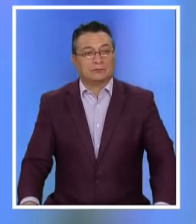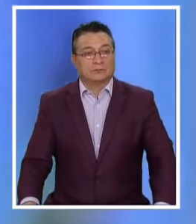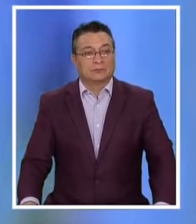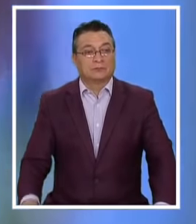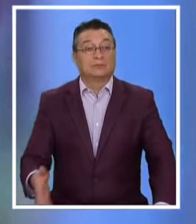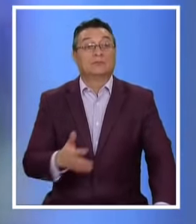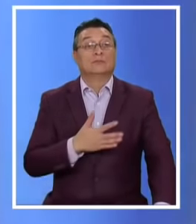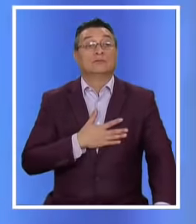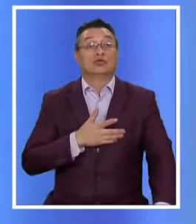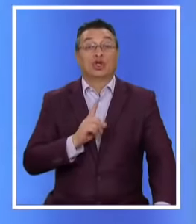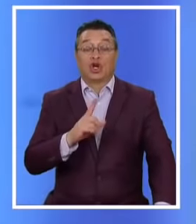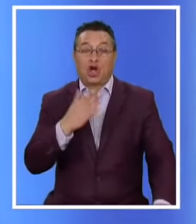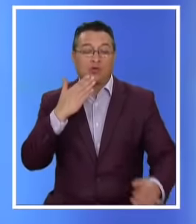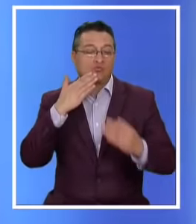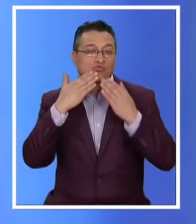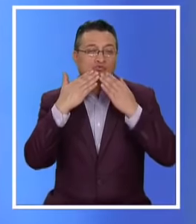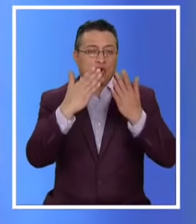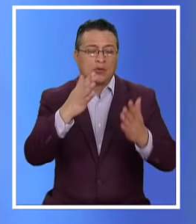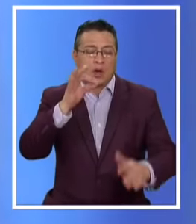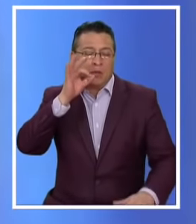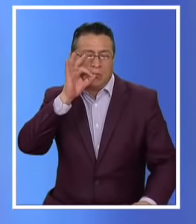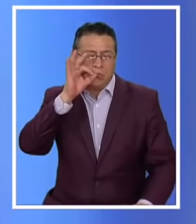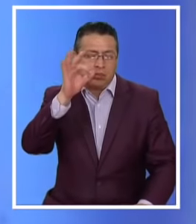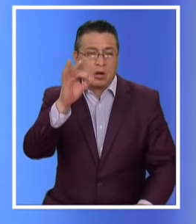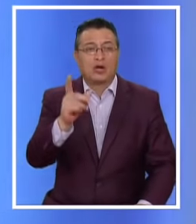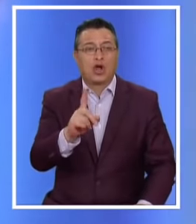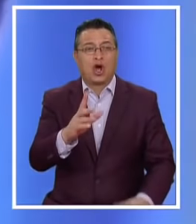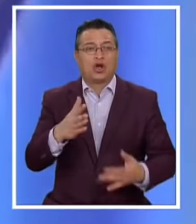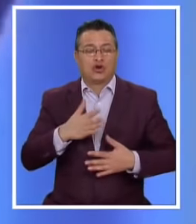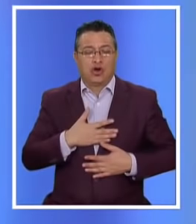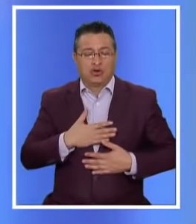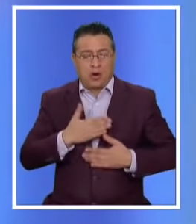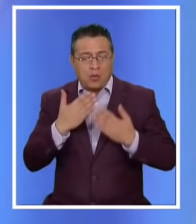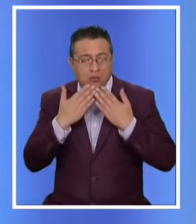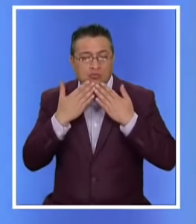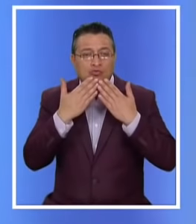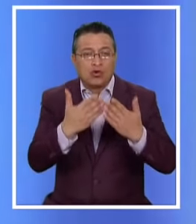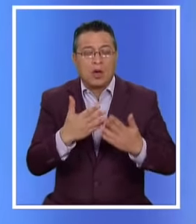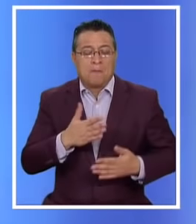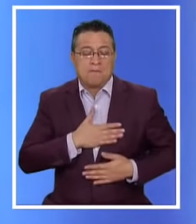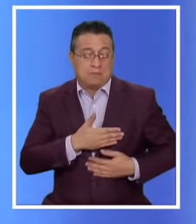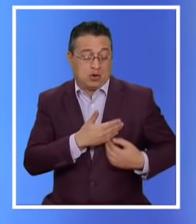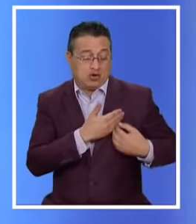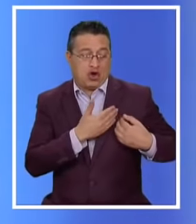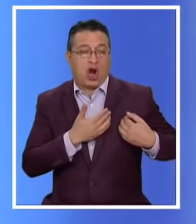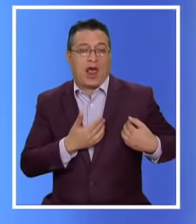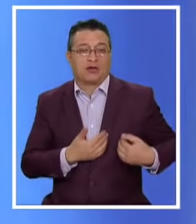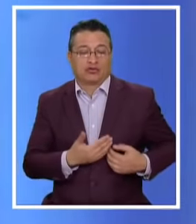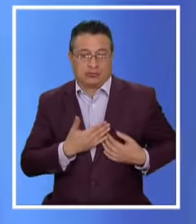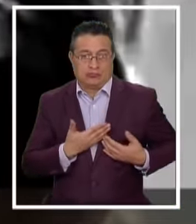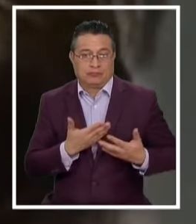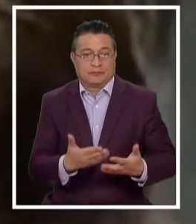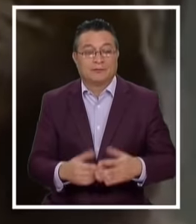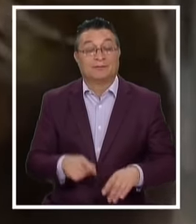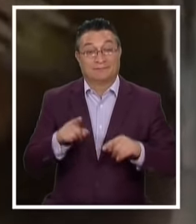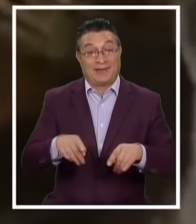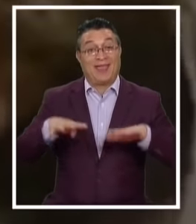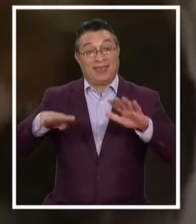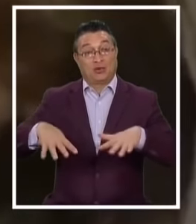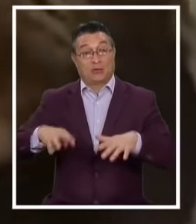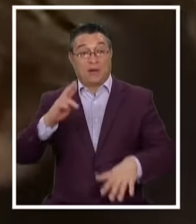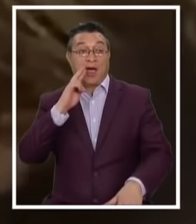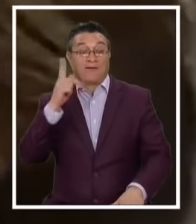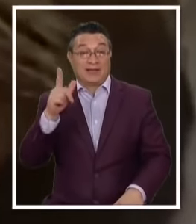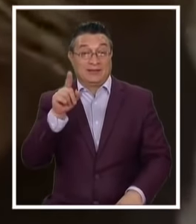ofrezco riquezas Te ofrezco mi corazón Este 19 de